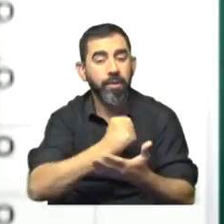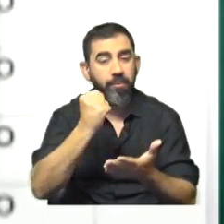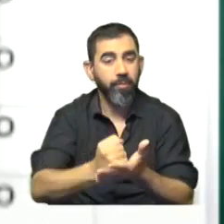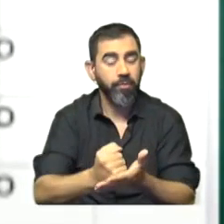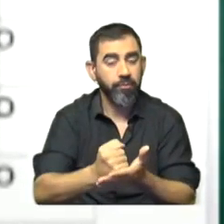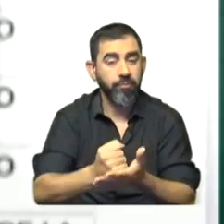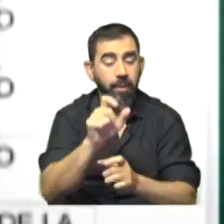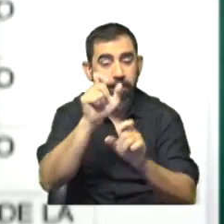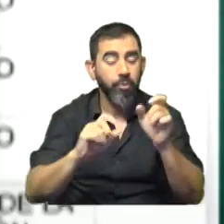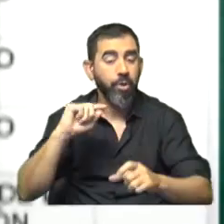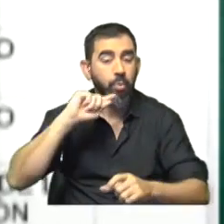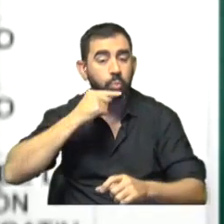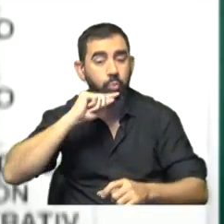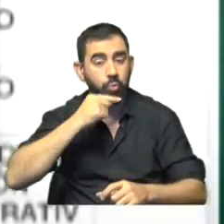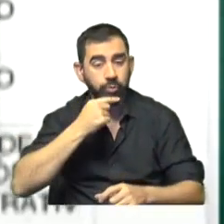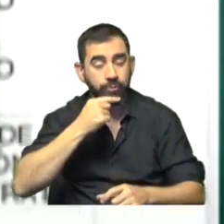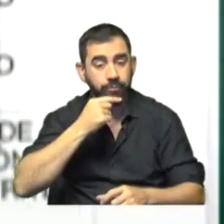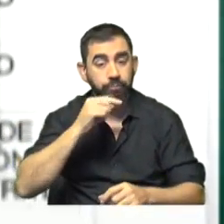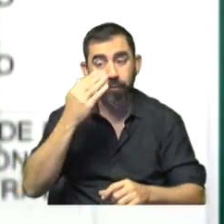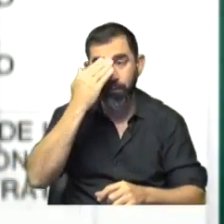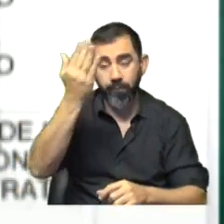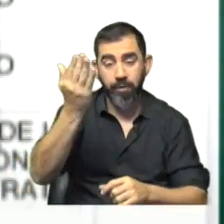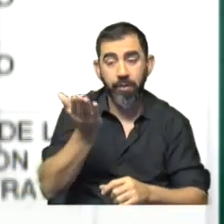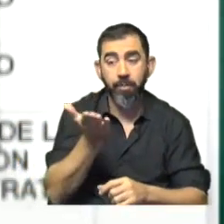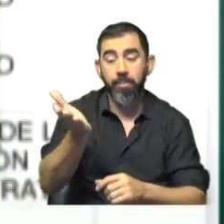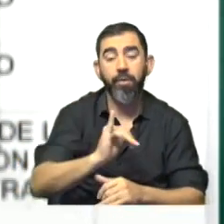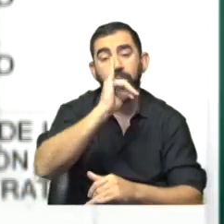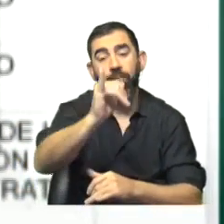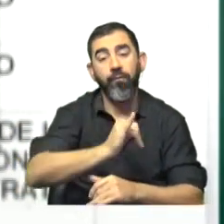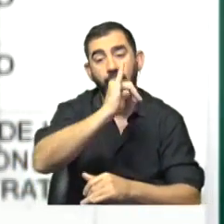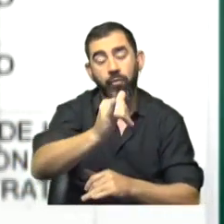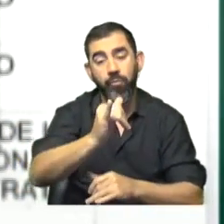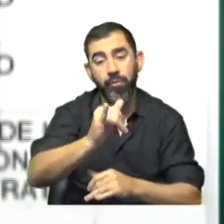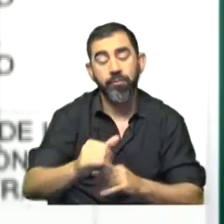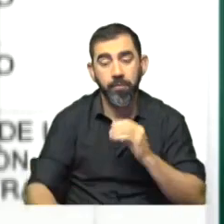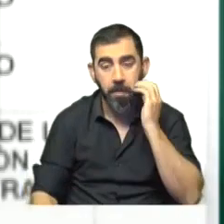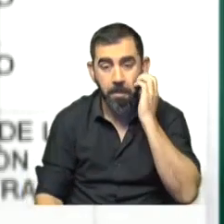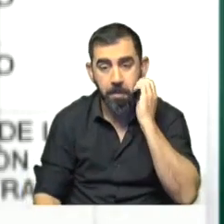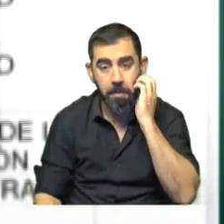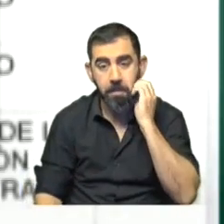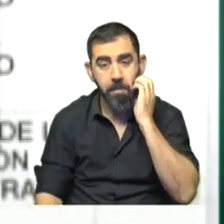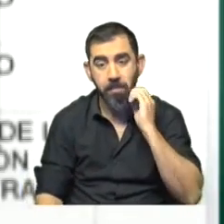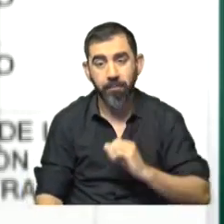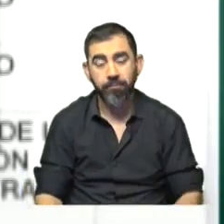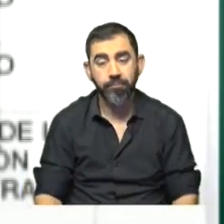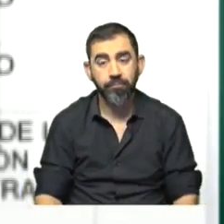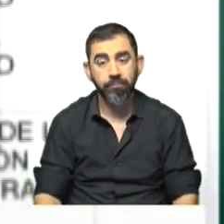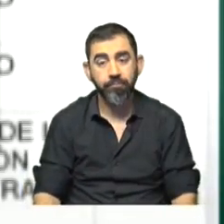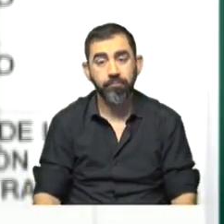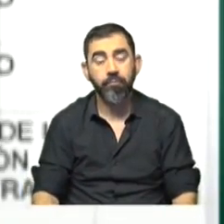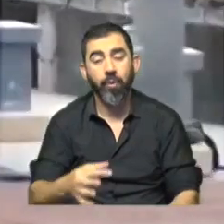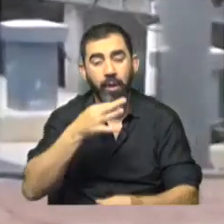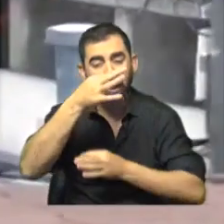para ciudadanos rusos. Y por este tema el Frente Amplio realizará un pedido de informe, según explicó la senadora Lilian Ketchitian, por entender que las